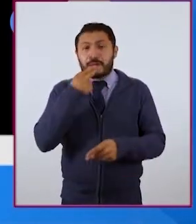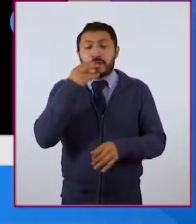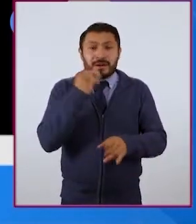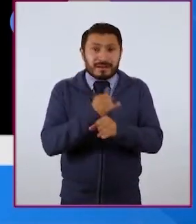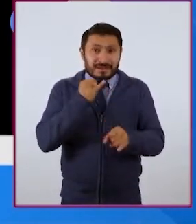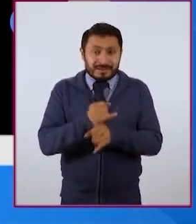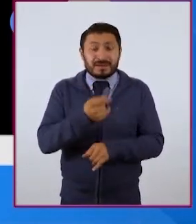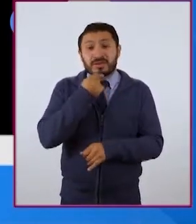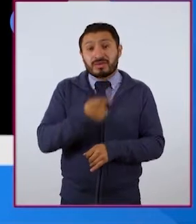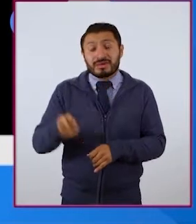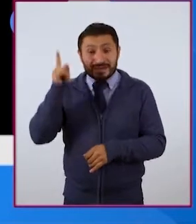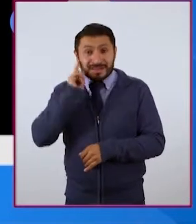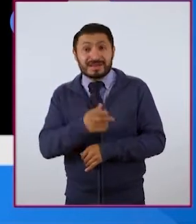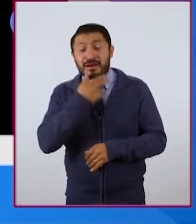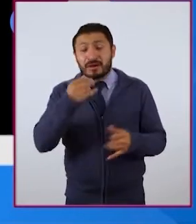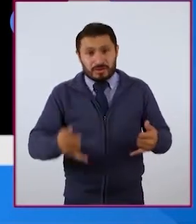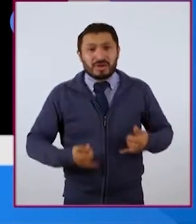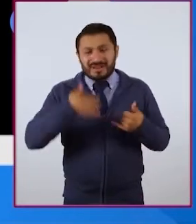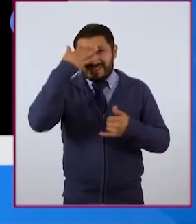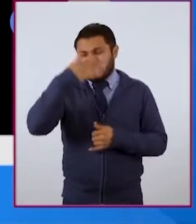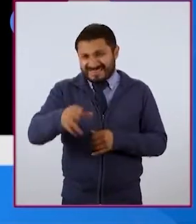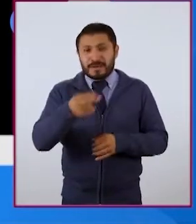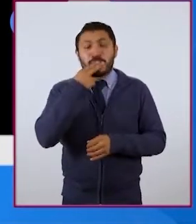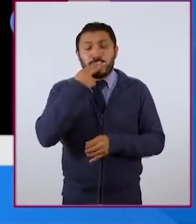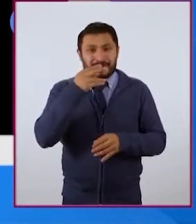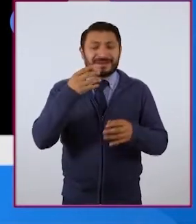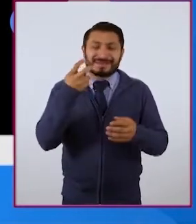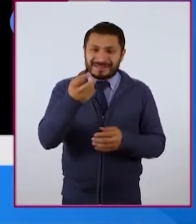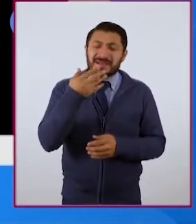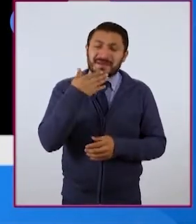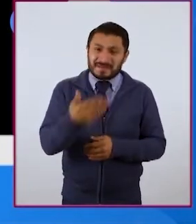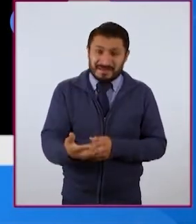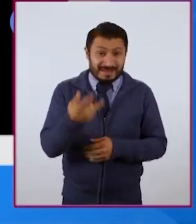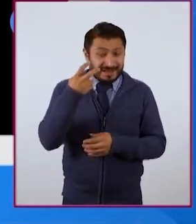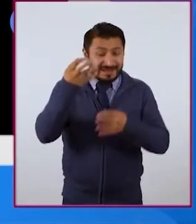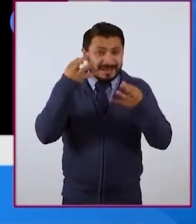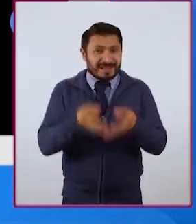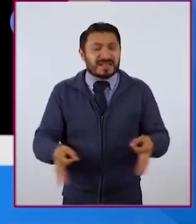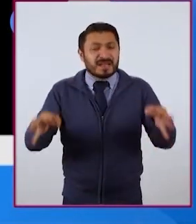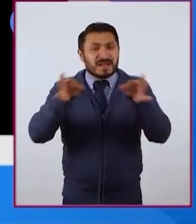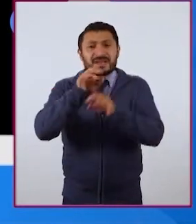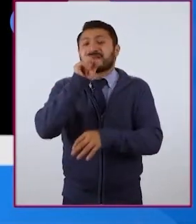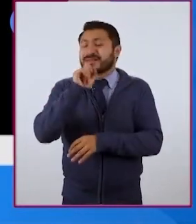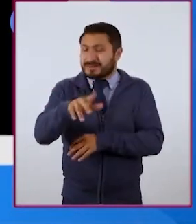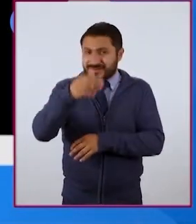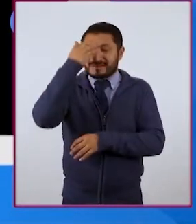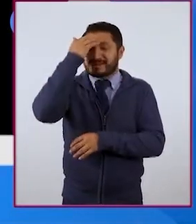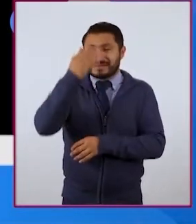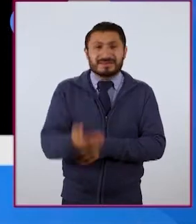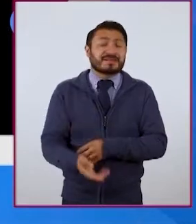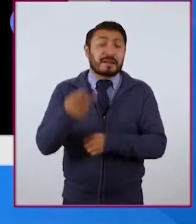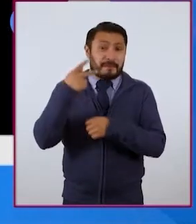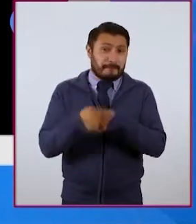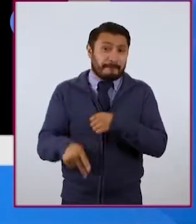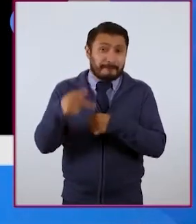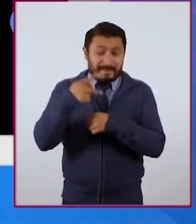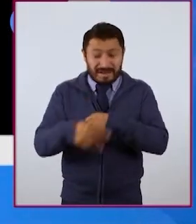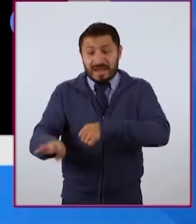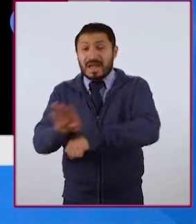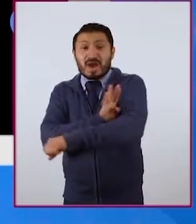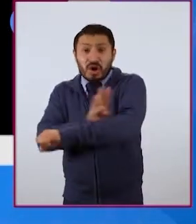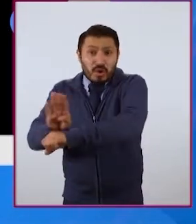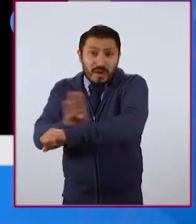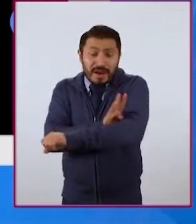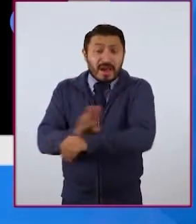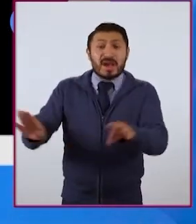como niños, niñas y jóvenes, que saben muy bien cómo utilizarlo de forma instrumental, es importante que también conozcan los riesgos y las ventajas